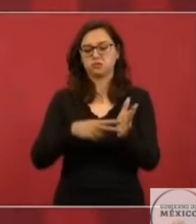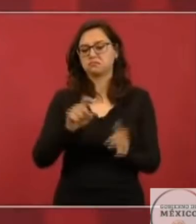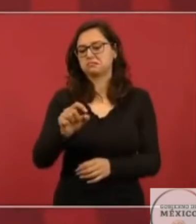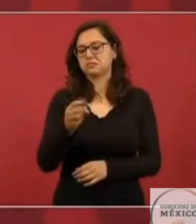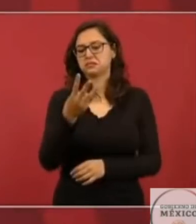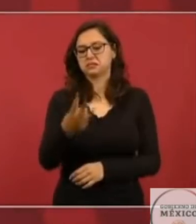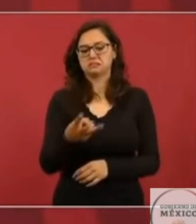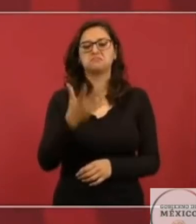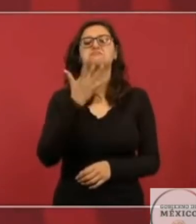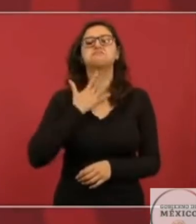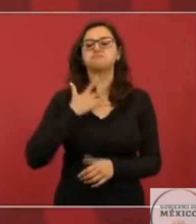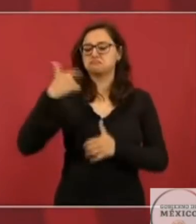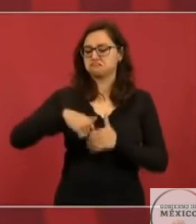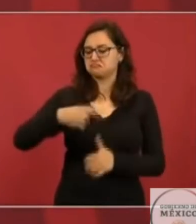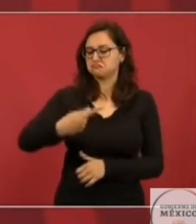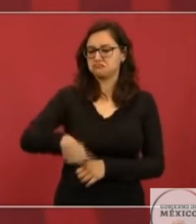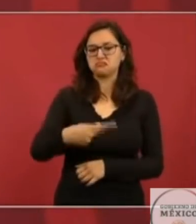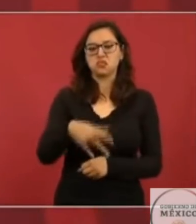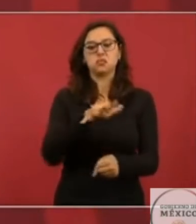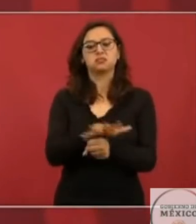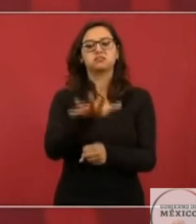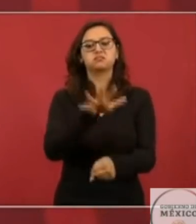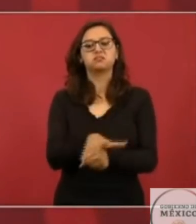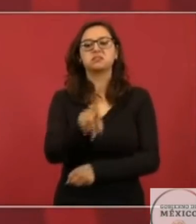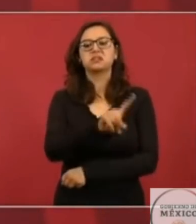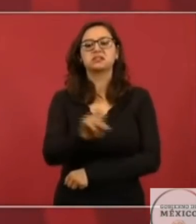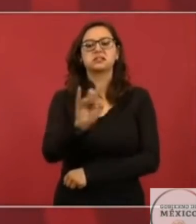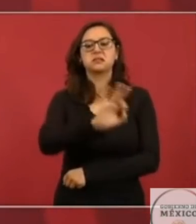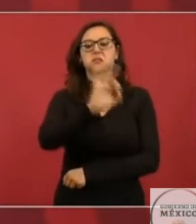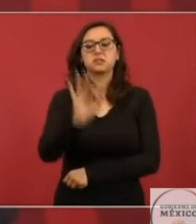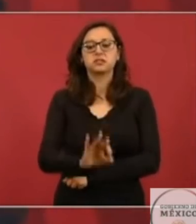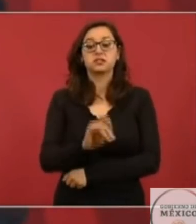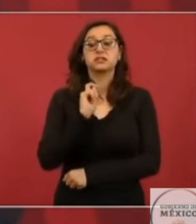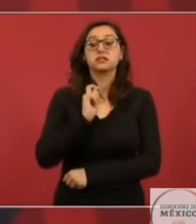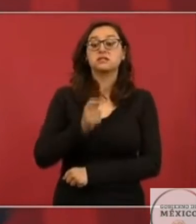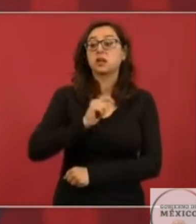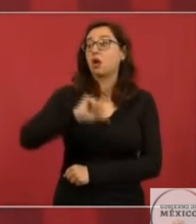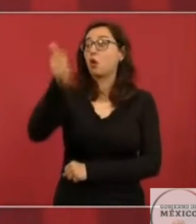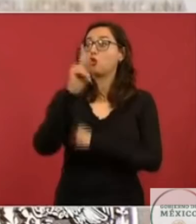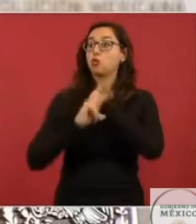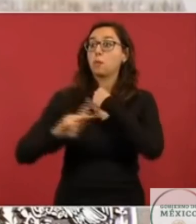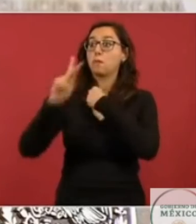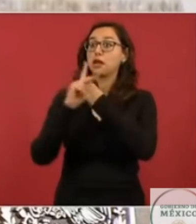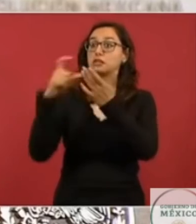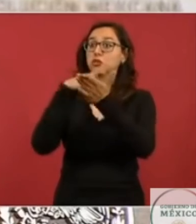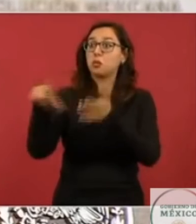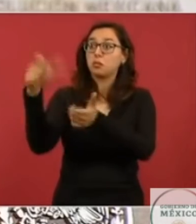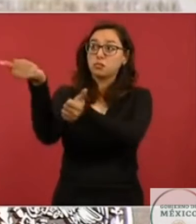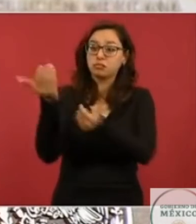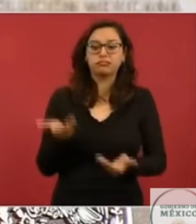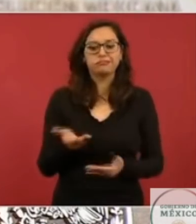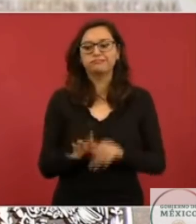autosuficientes, es decir, no vamos a comprar gasolinas en el extranjero ni diésel.